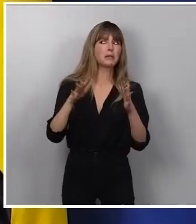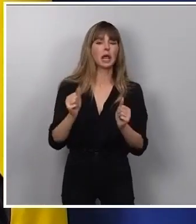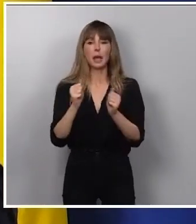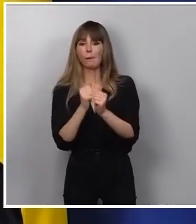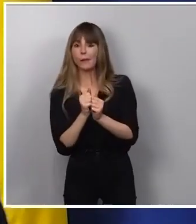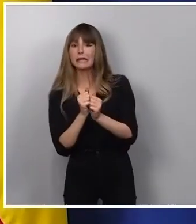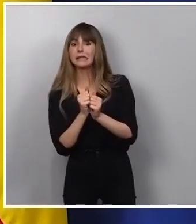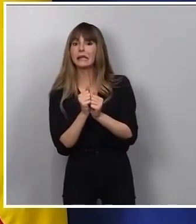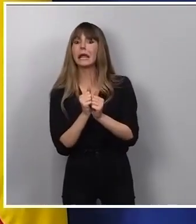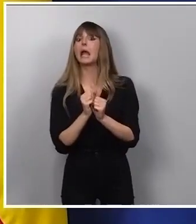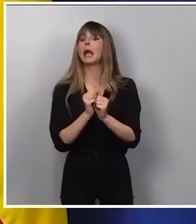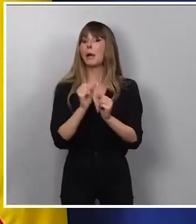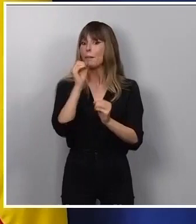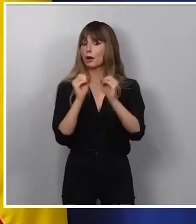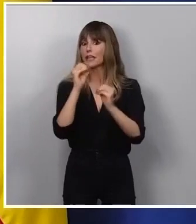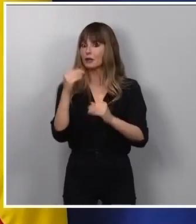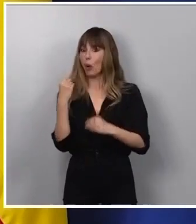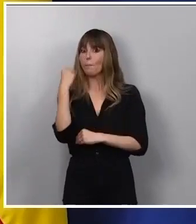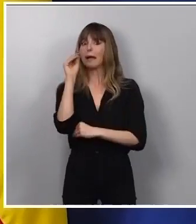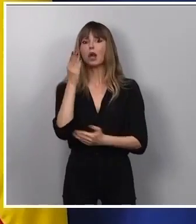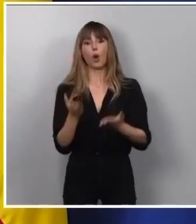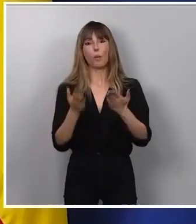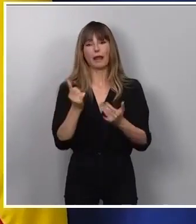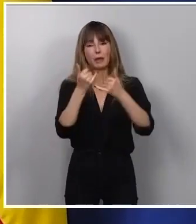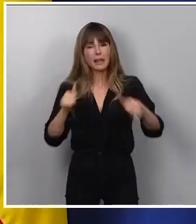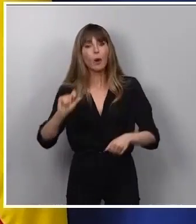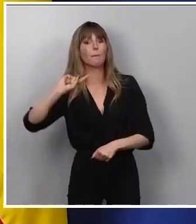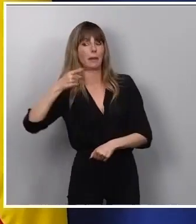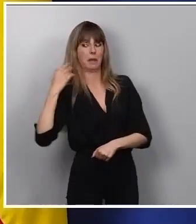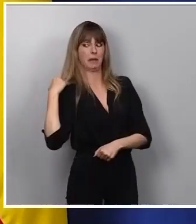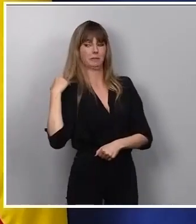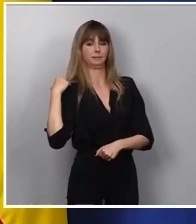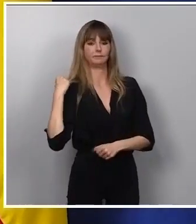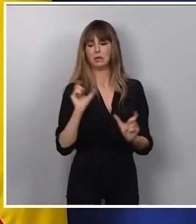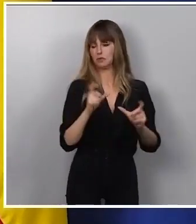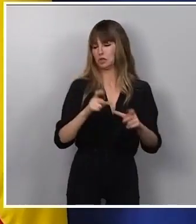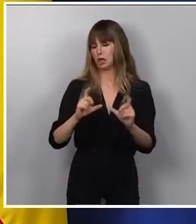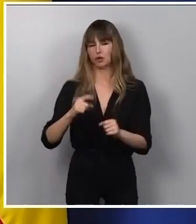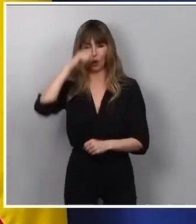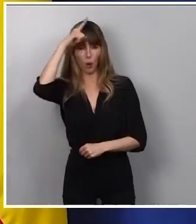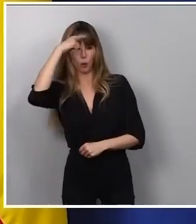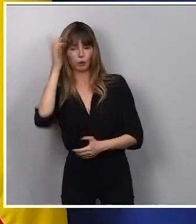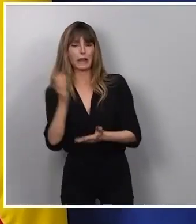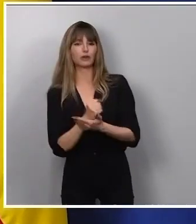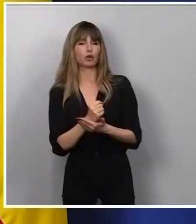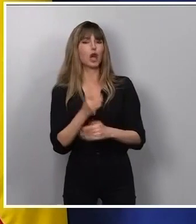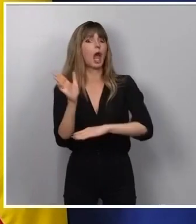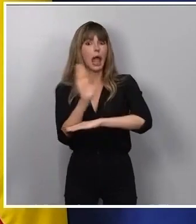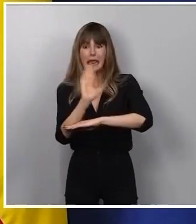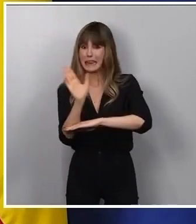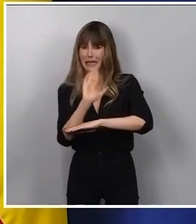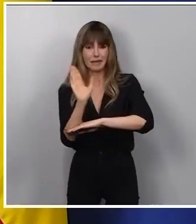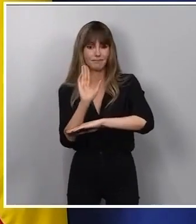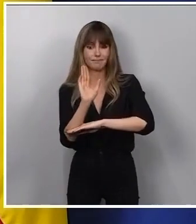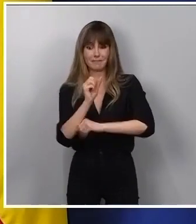20% más que lo que se destinó en la primera edición. Miren, de todos los sectores culturales, el cine fue uno de los más